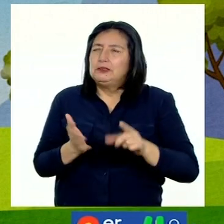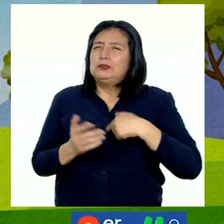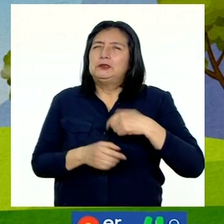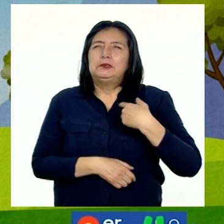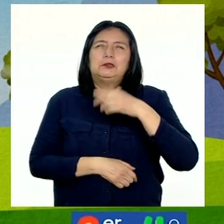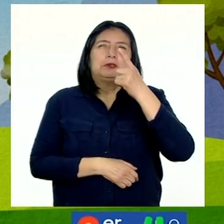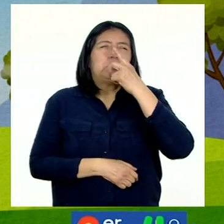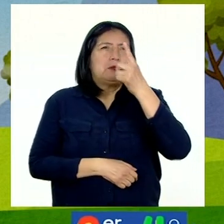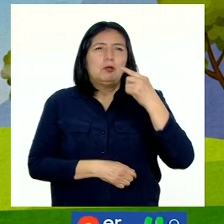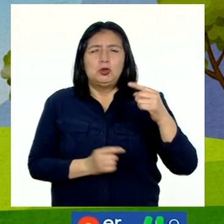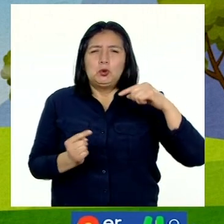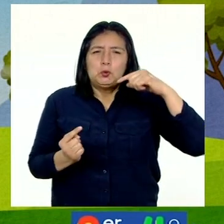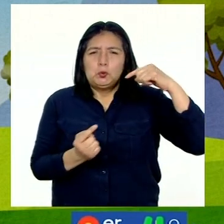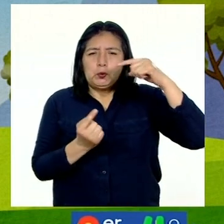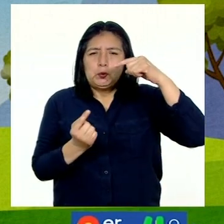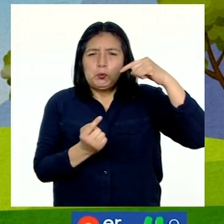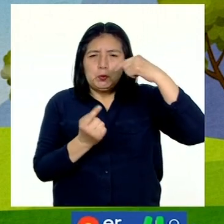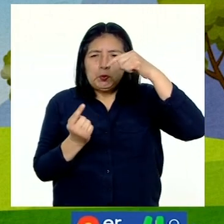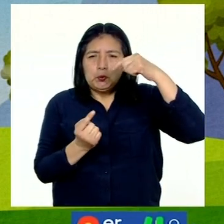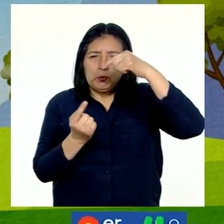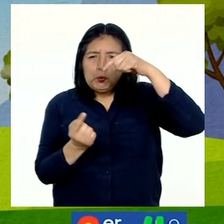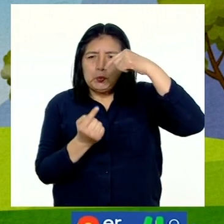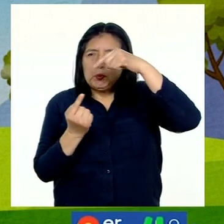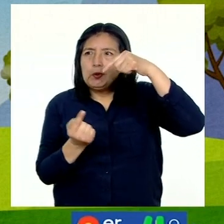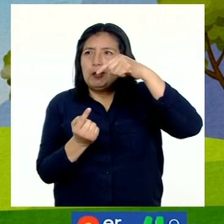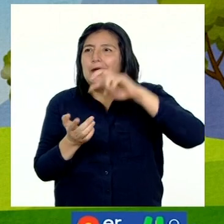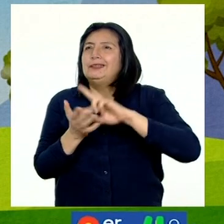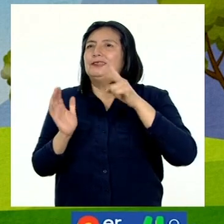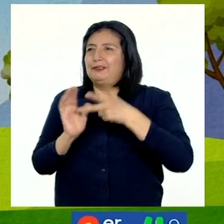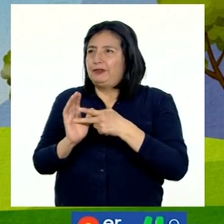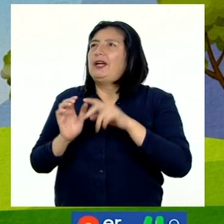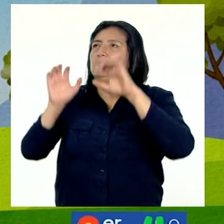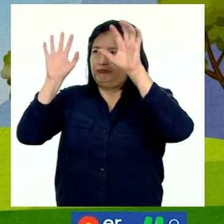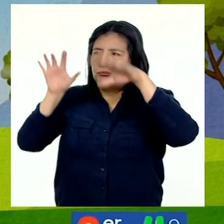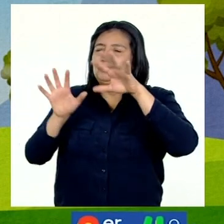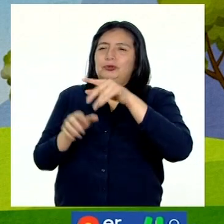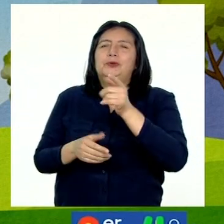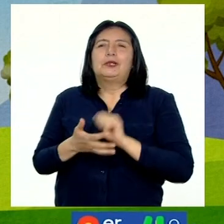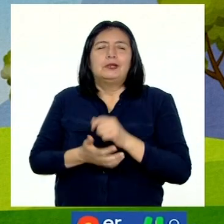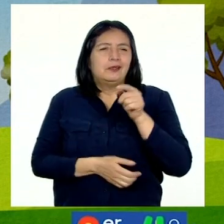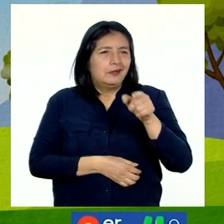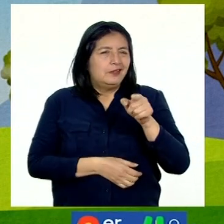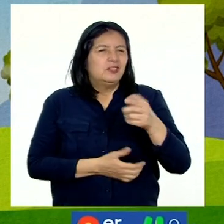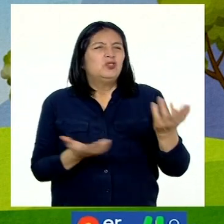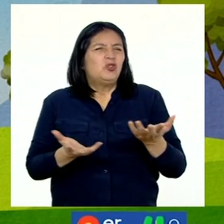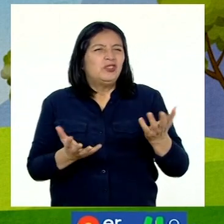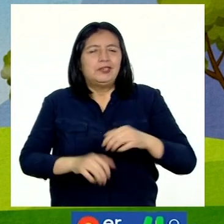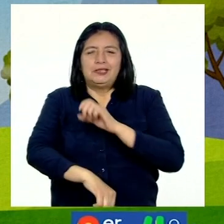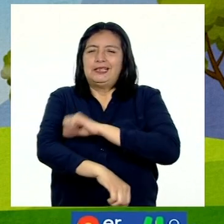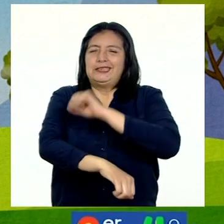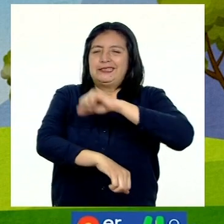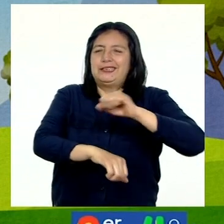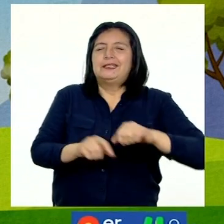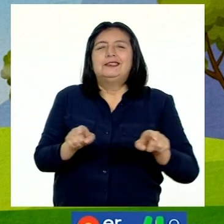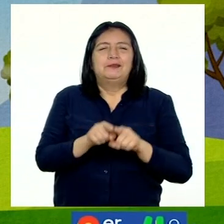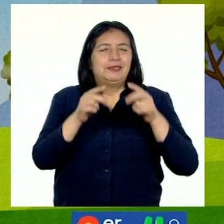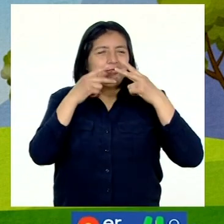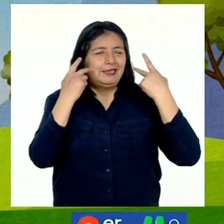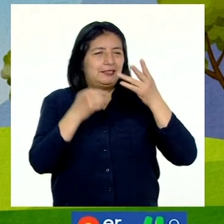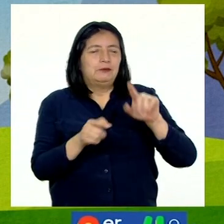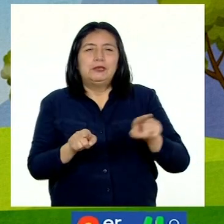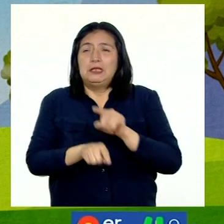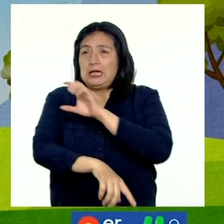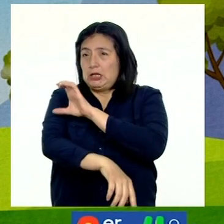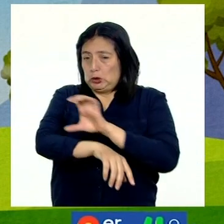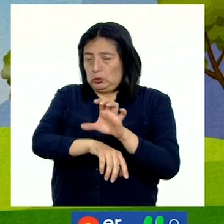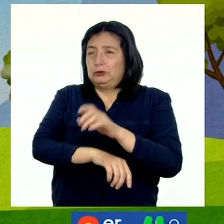pequeños remolinos de viento, eso indica que lloverá. Esto ocurre tanto en la sierra como en la selva y en